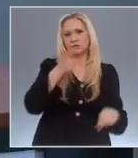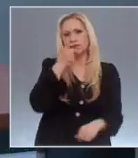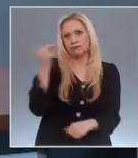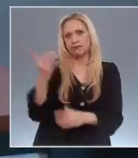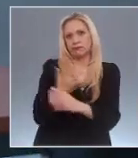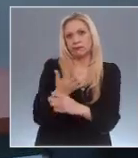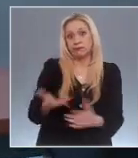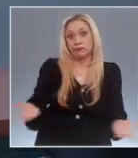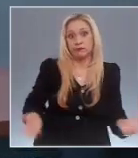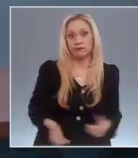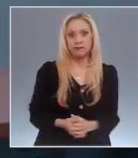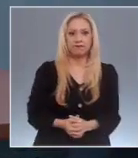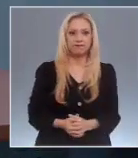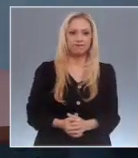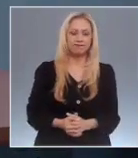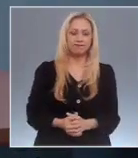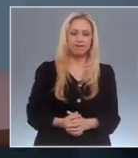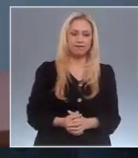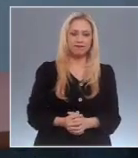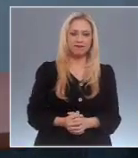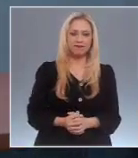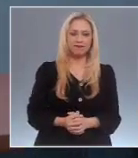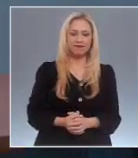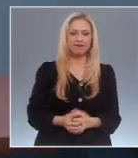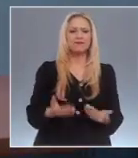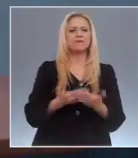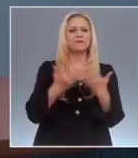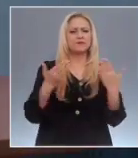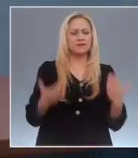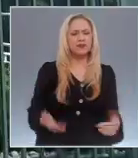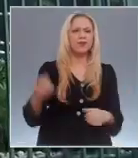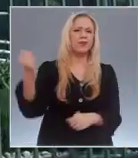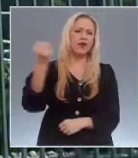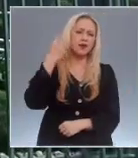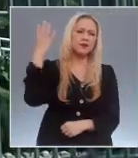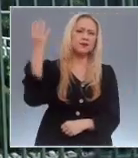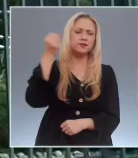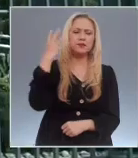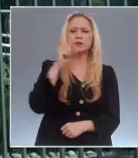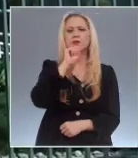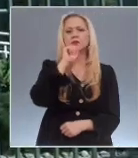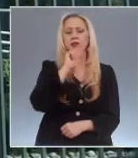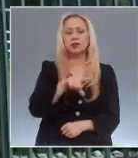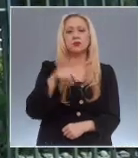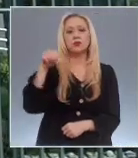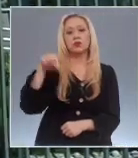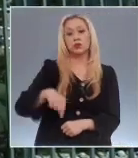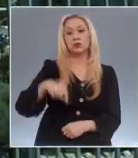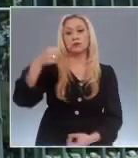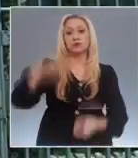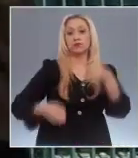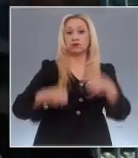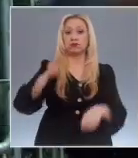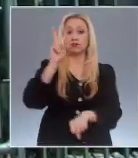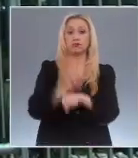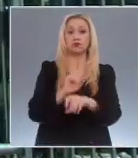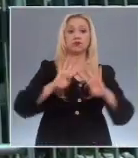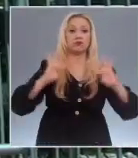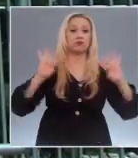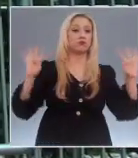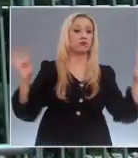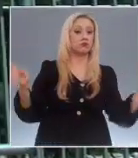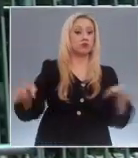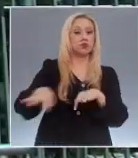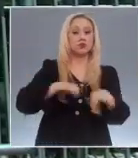Y en este mismo foro se dio a conocer que el Consejo de la Judicatura Federal está elaborando una serie de mecanismos e indicadores para